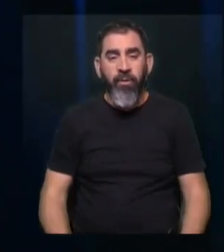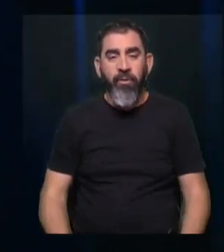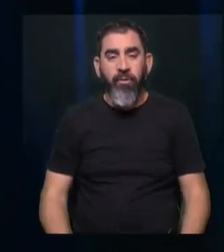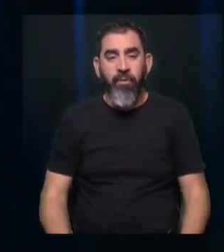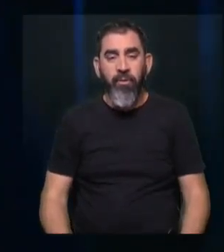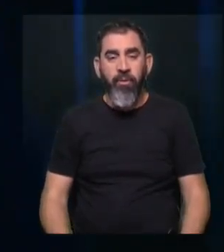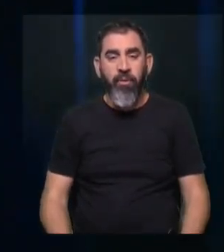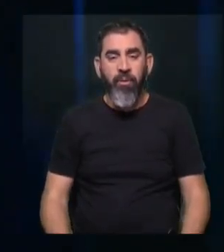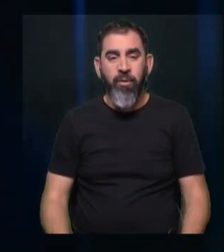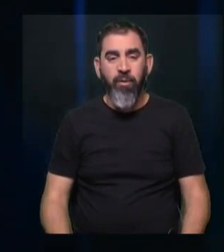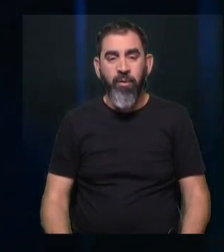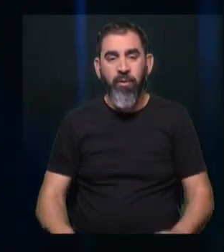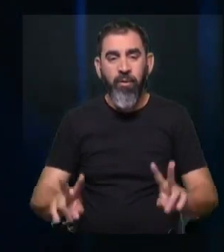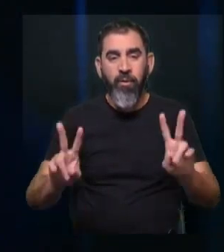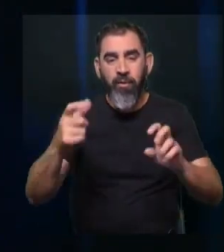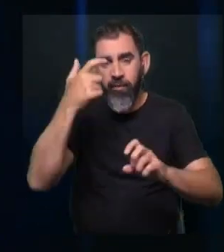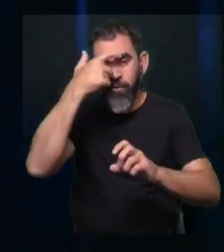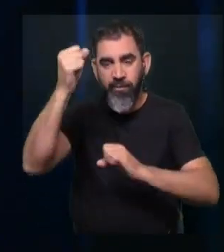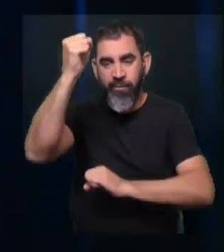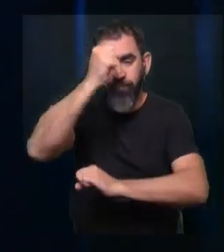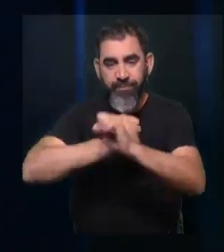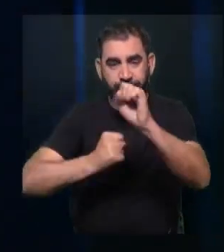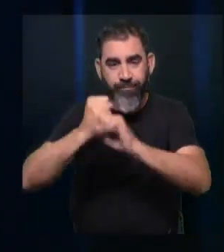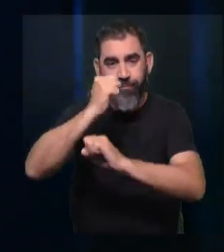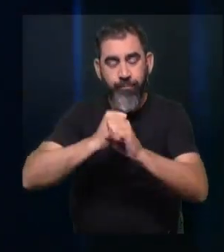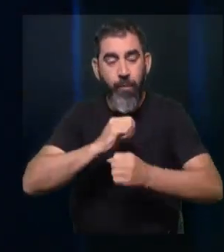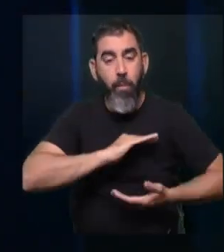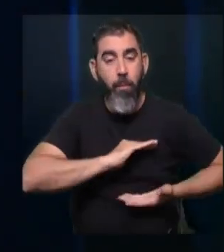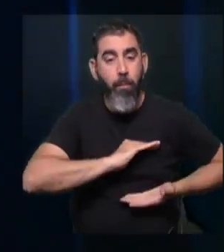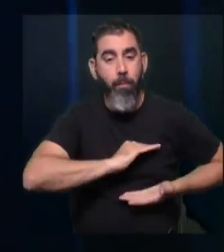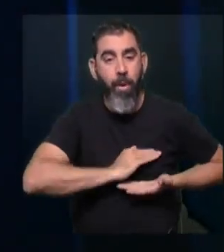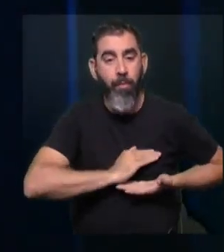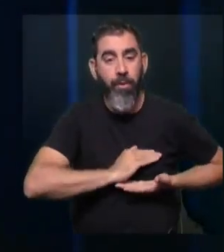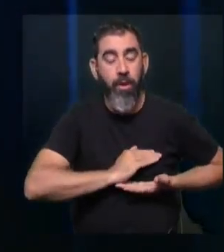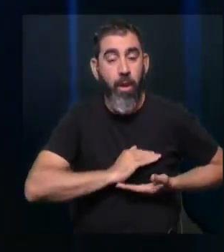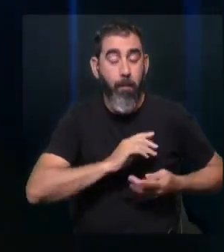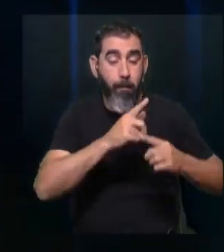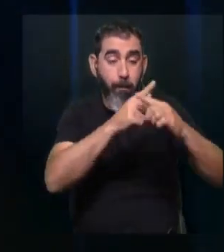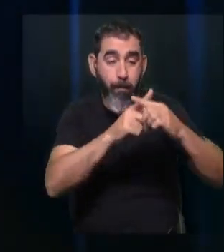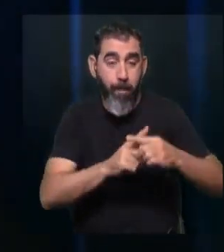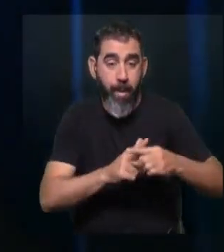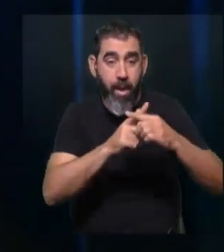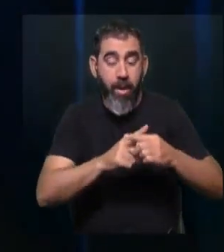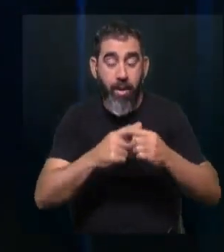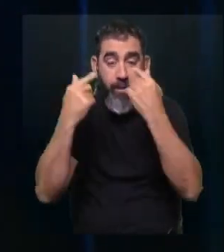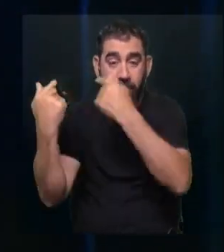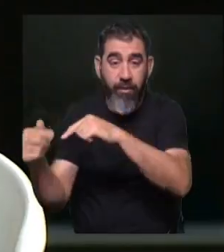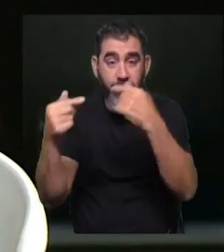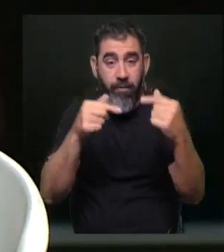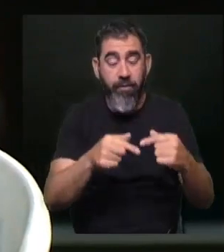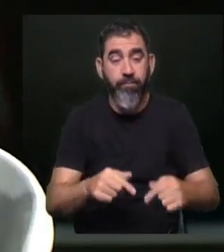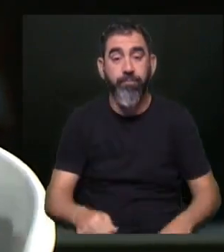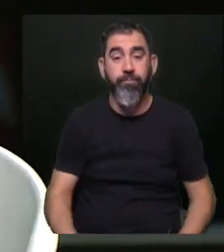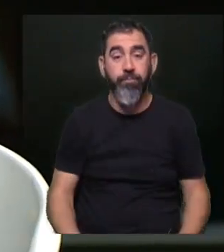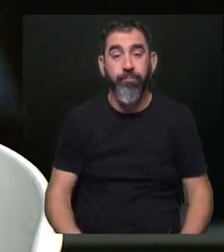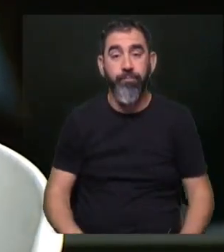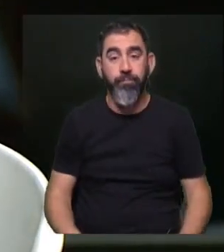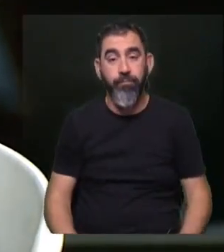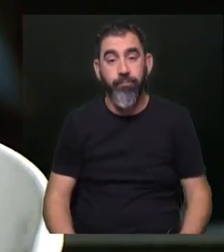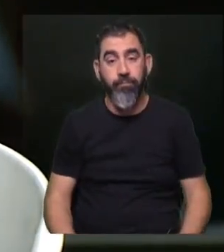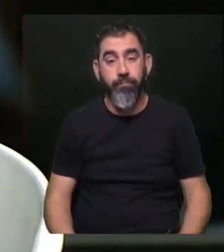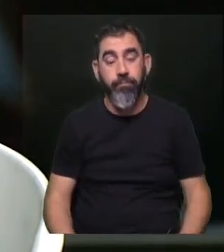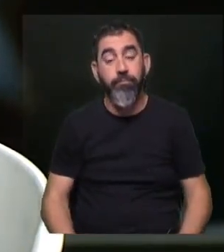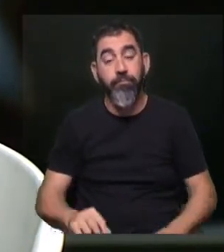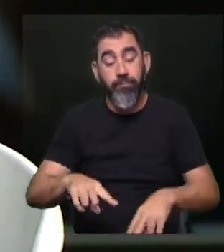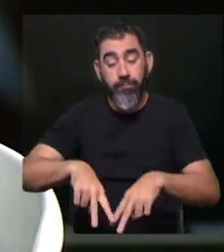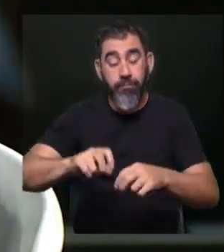digamos, tecnológicamente, por decirlo de alguna manera, una mamografía es una placa obtenida de otra manera. Sí, esencialmente es